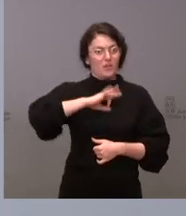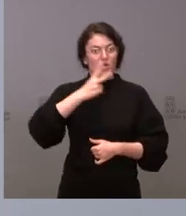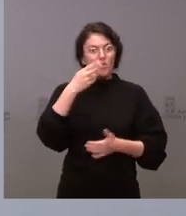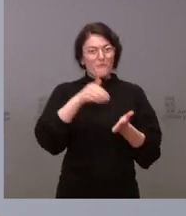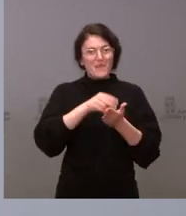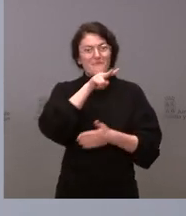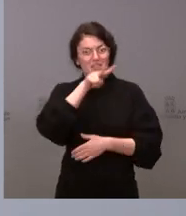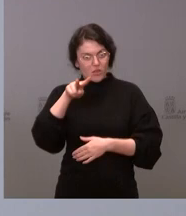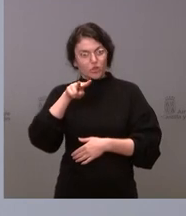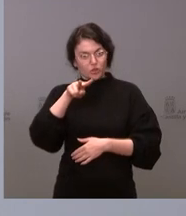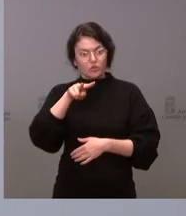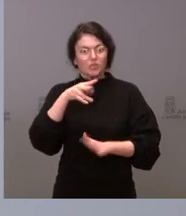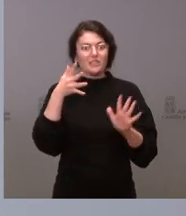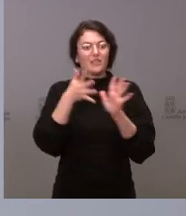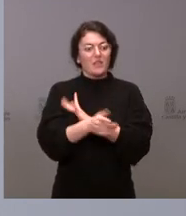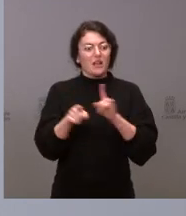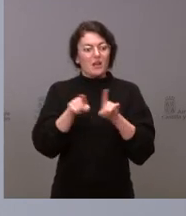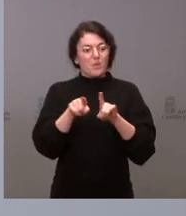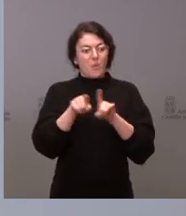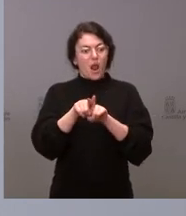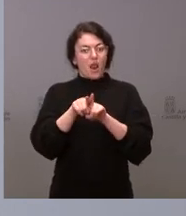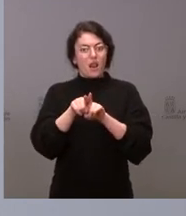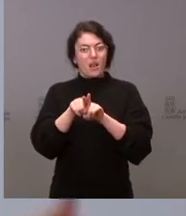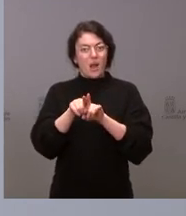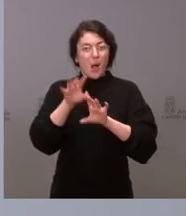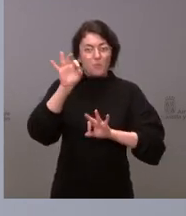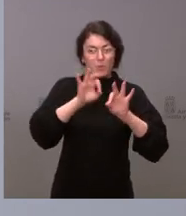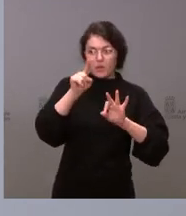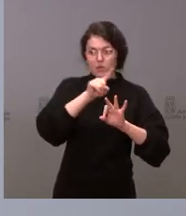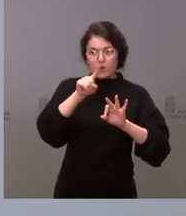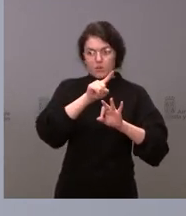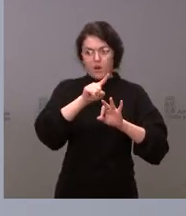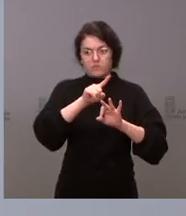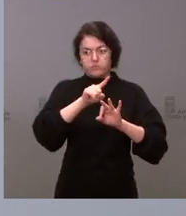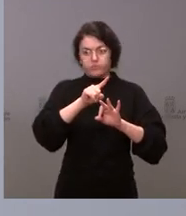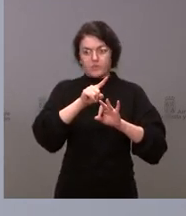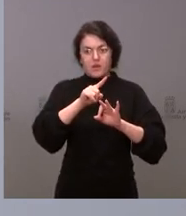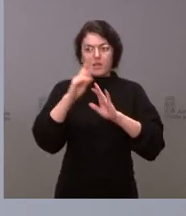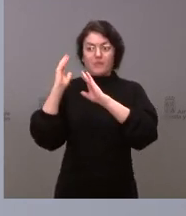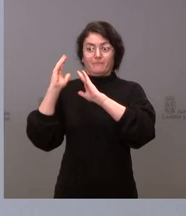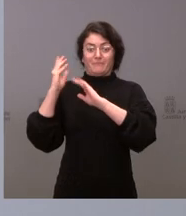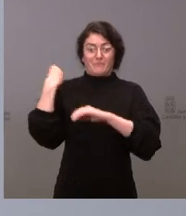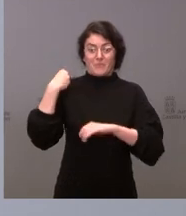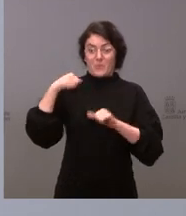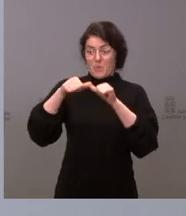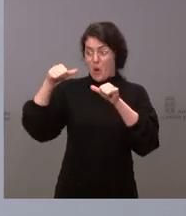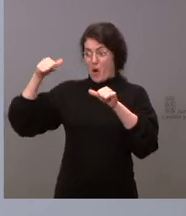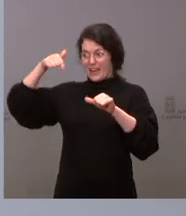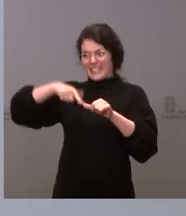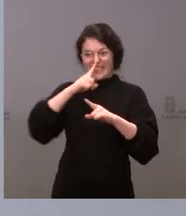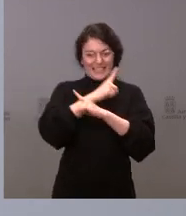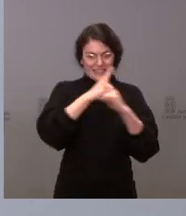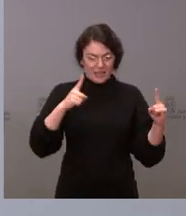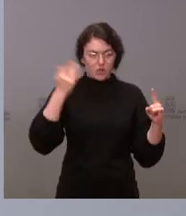proporcional o alícota del conjunto del ejercicio, sino que se aplique para el conjunto del año 2022 y, por tanto, para la declaración de la renta de este mismo